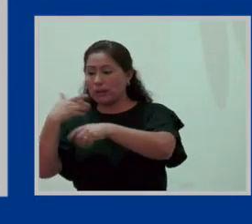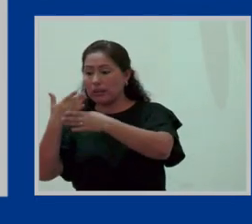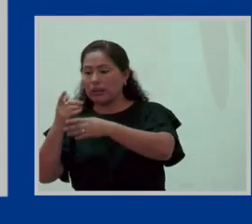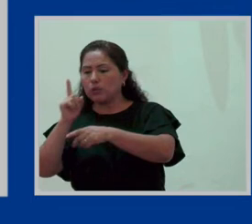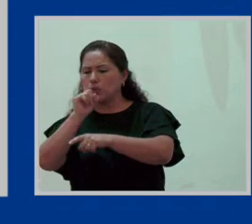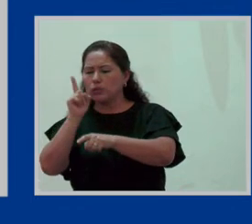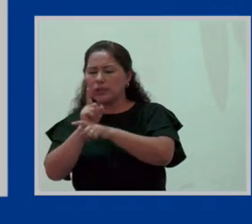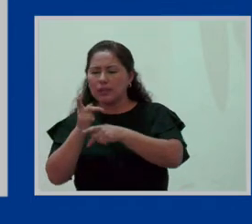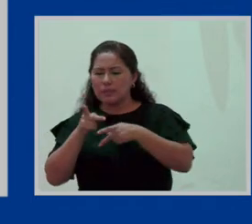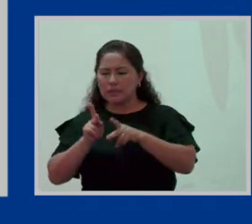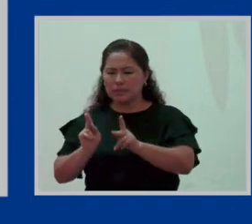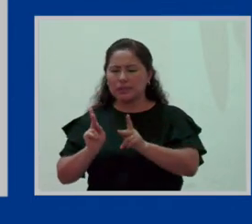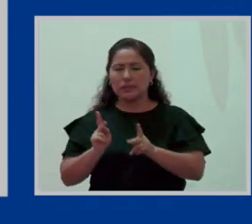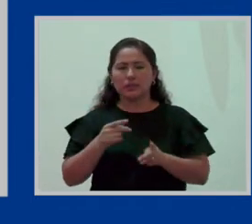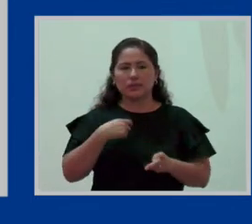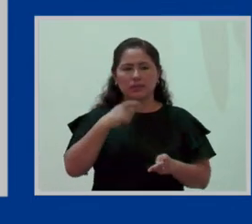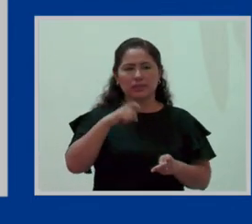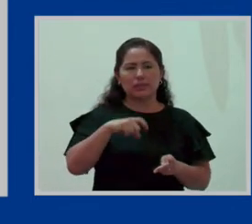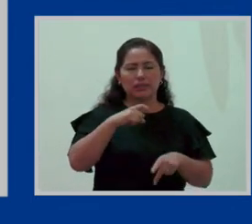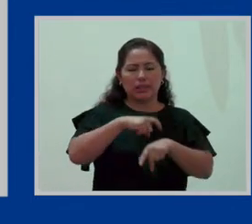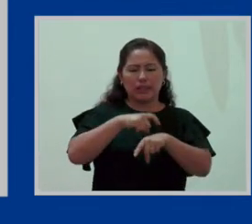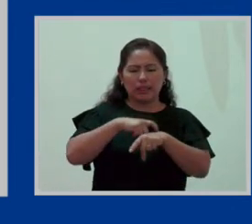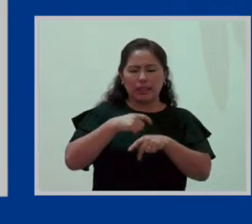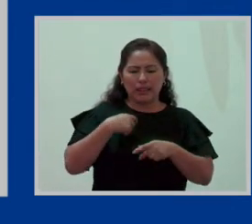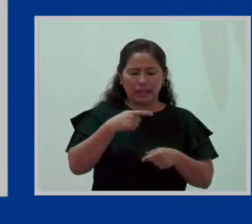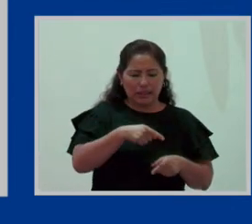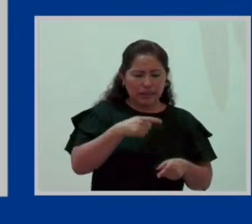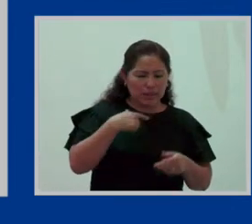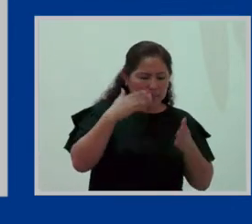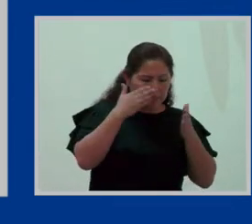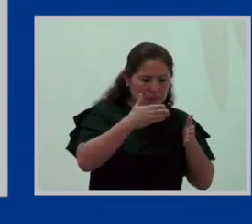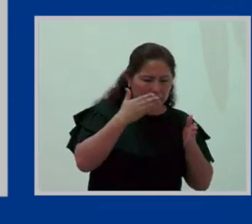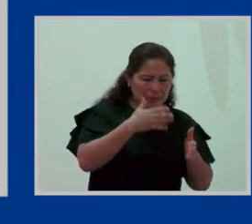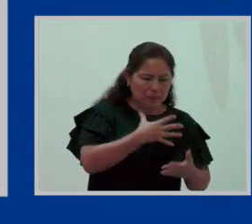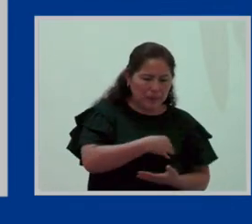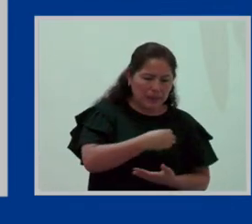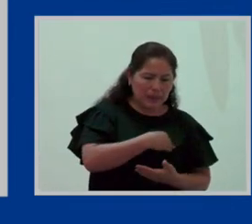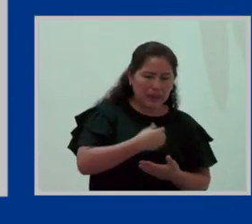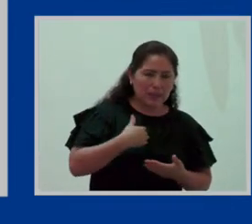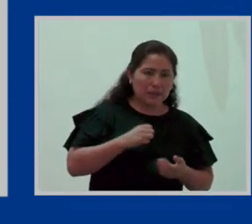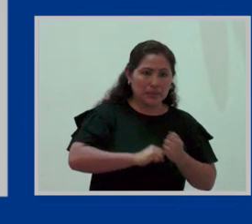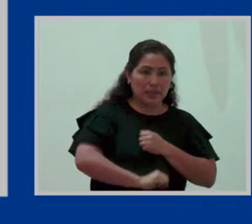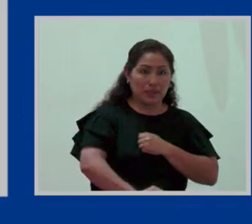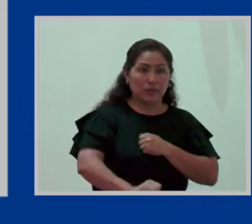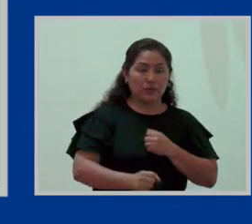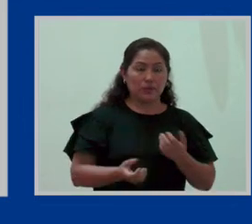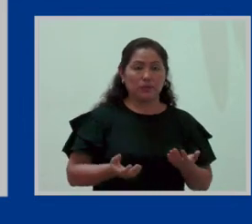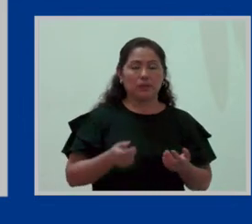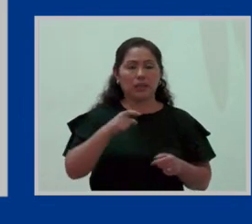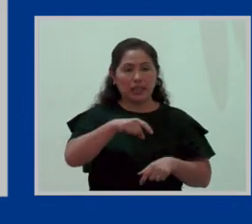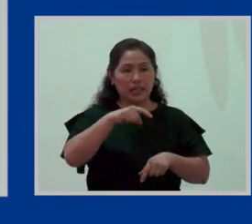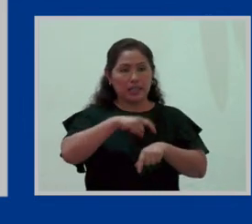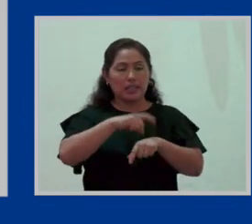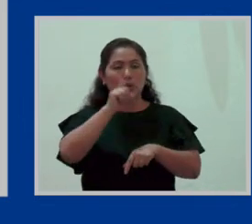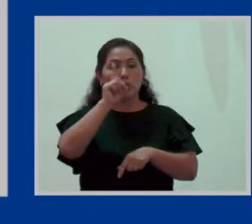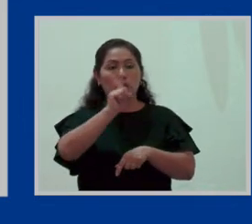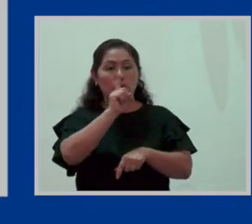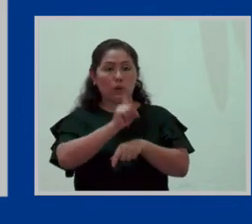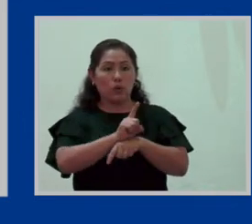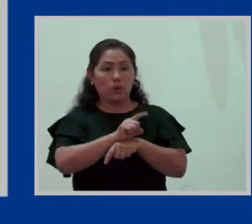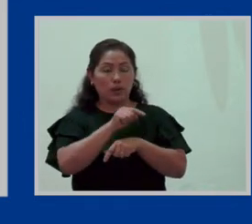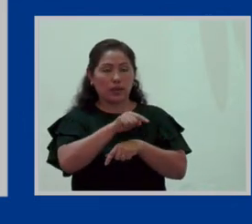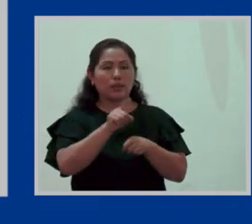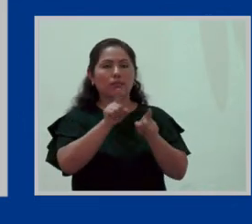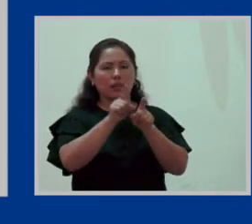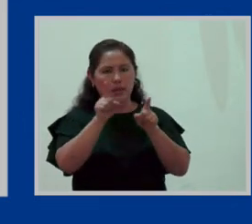al permiso o al tiempo que se tiene para el uso del lactario. Entonces, esta hora de lactancia también está